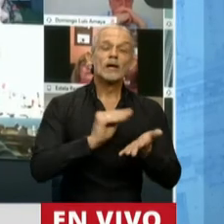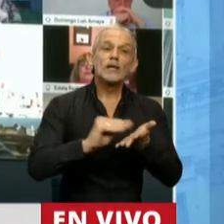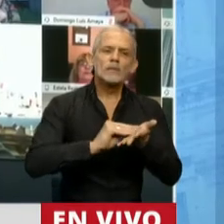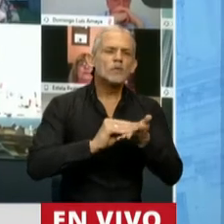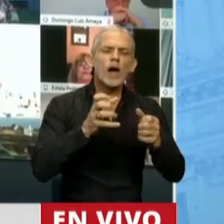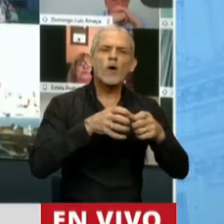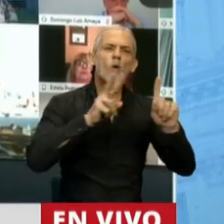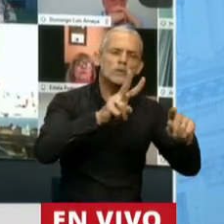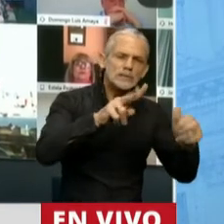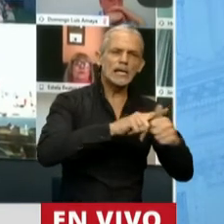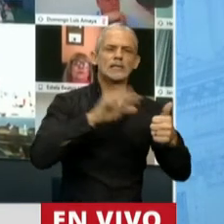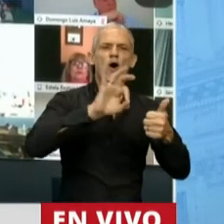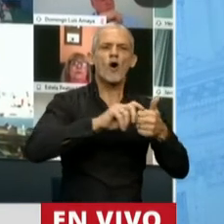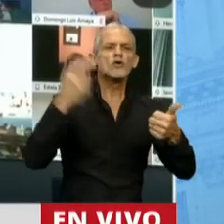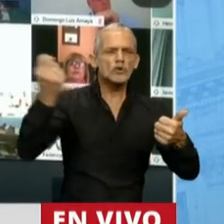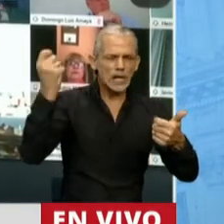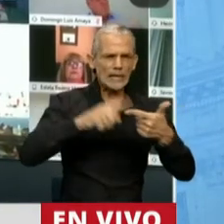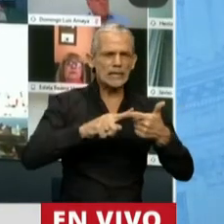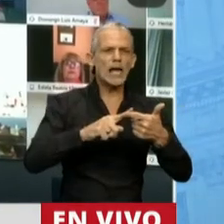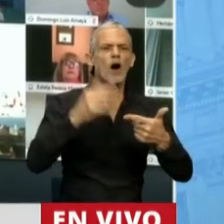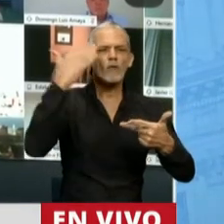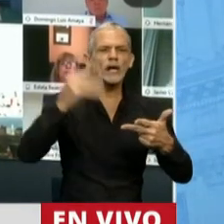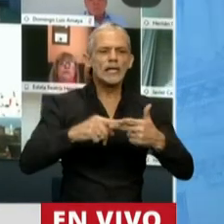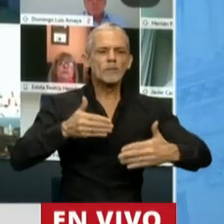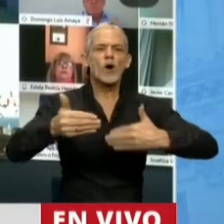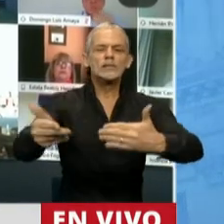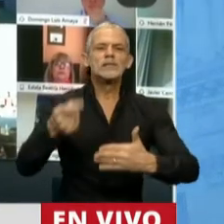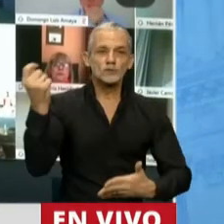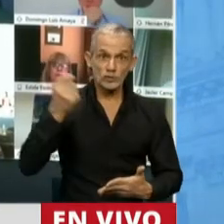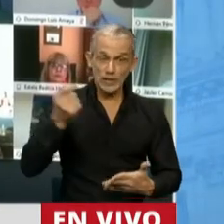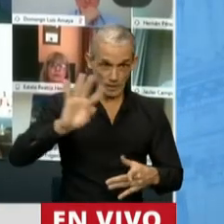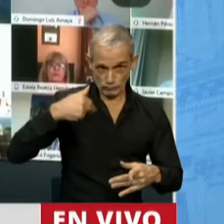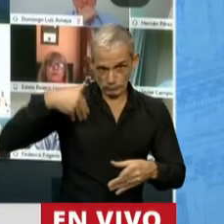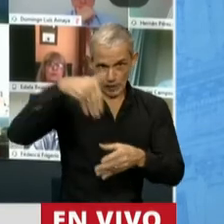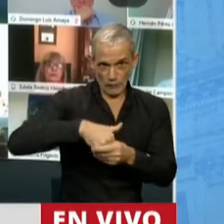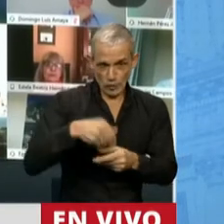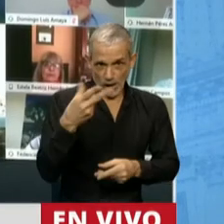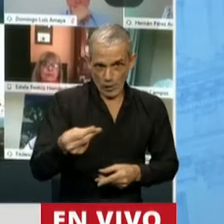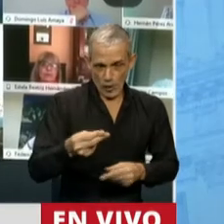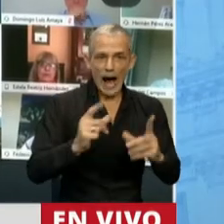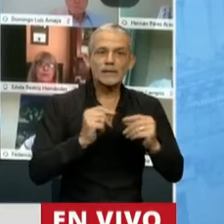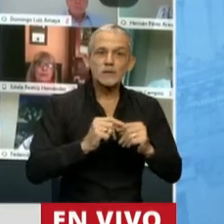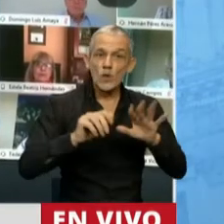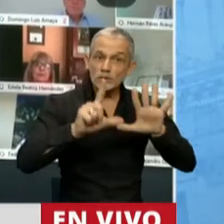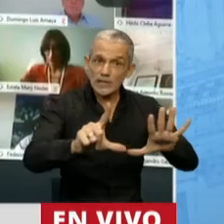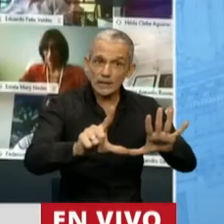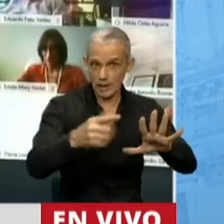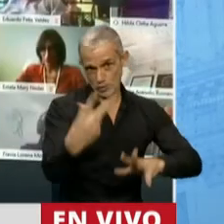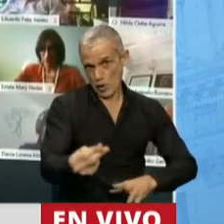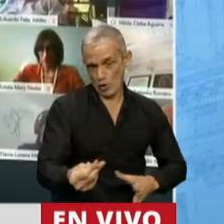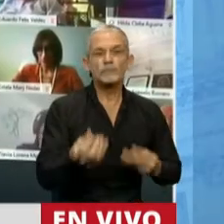partidos socialistas, Frente Progresista Cívico y Social, que no vamos a acompañar el artículo 7 porque